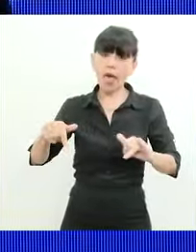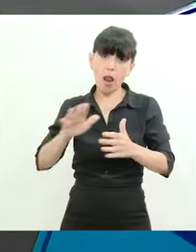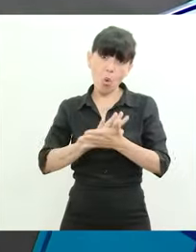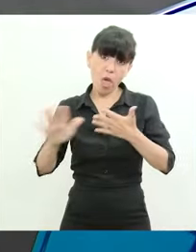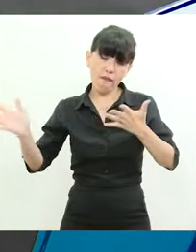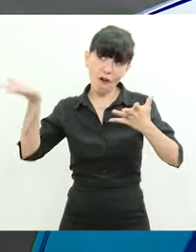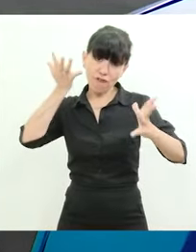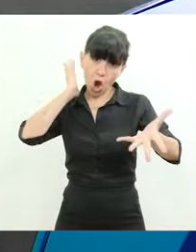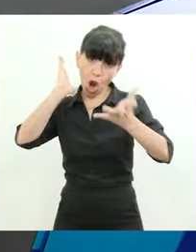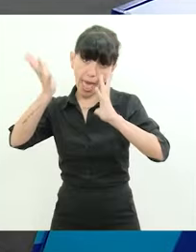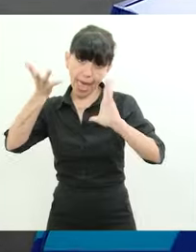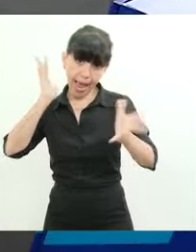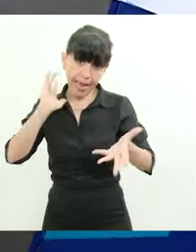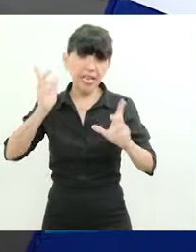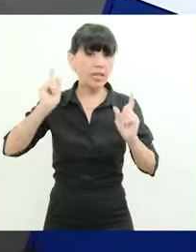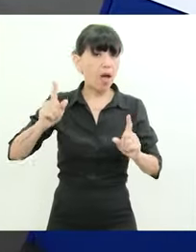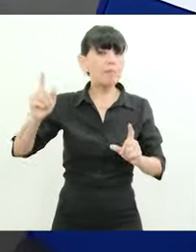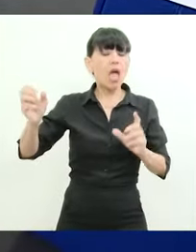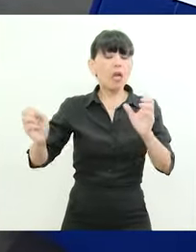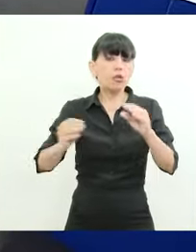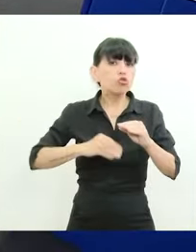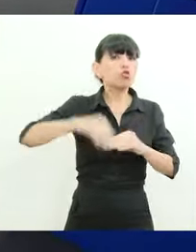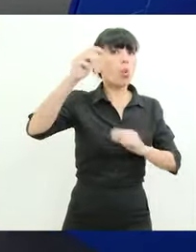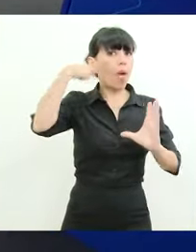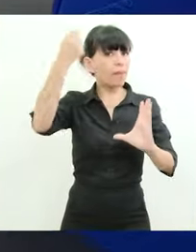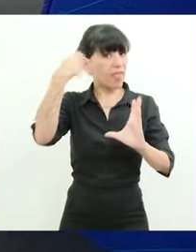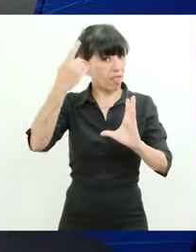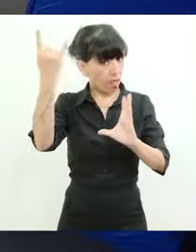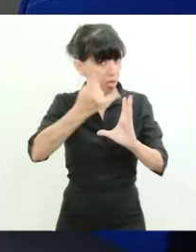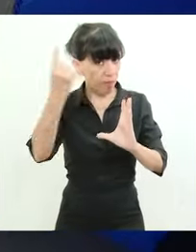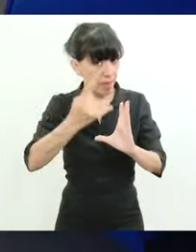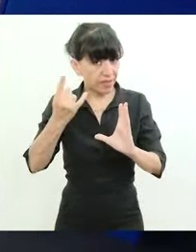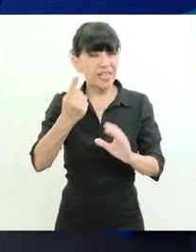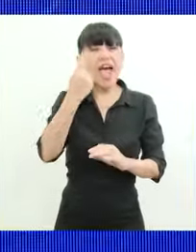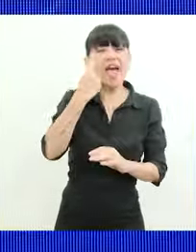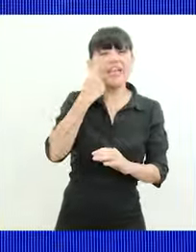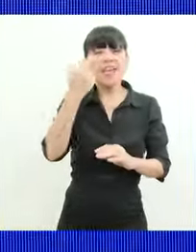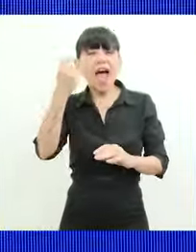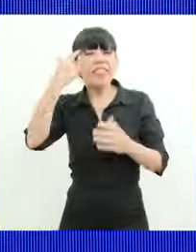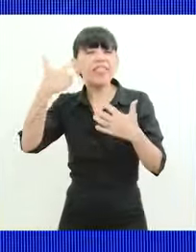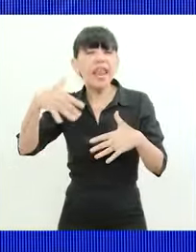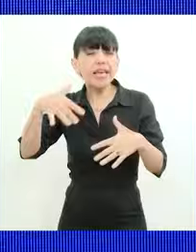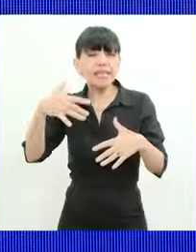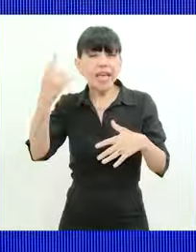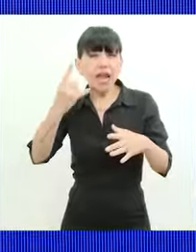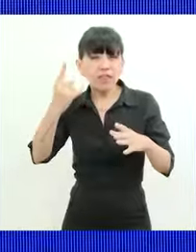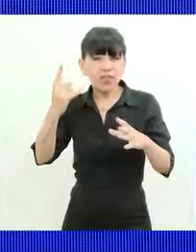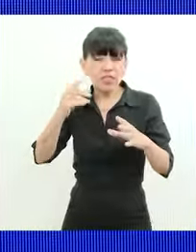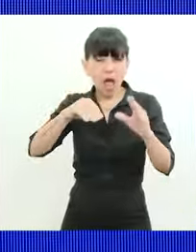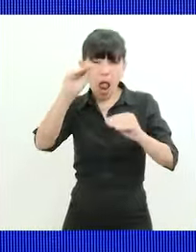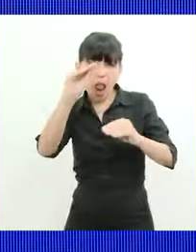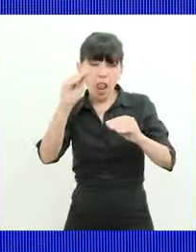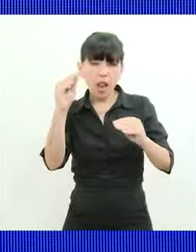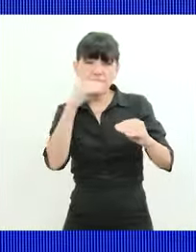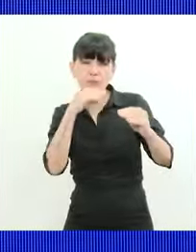de videos con inteligencia artificial es como que estamos perdiendo lo de vista el daño el daño yo